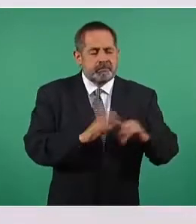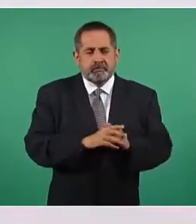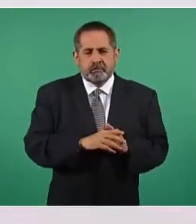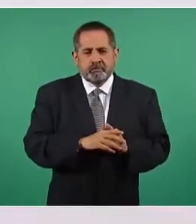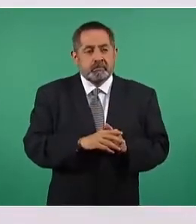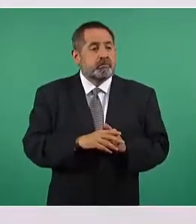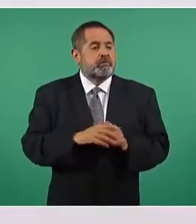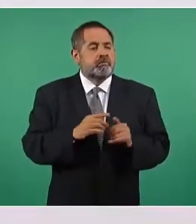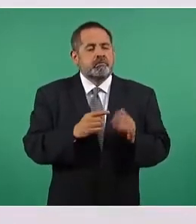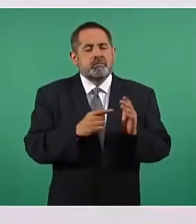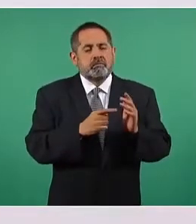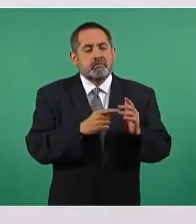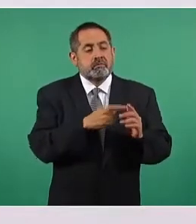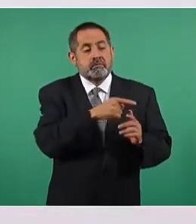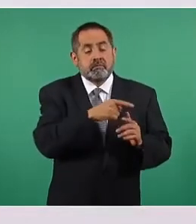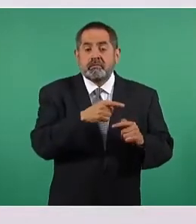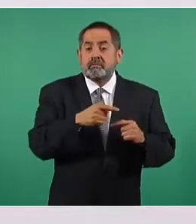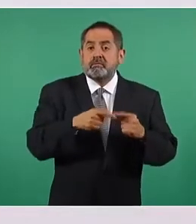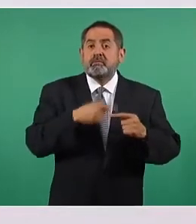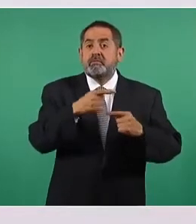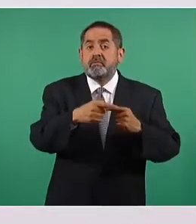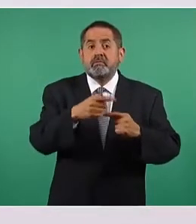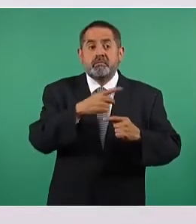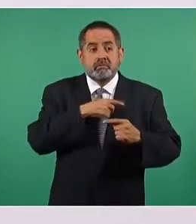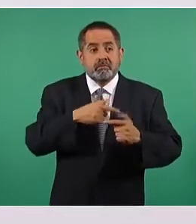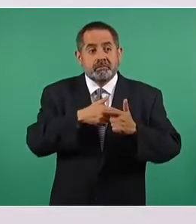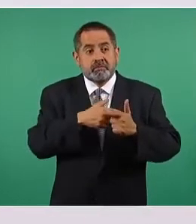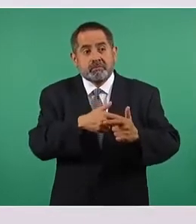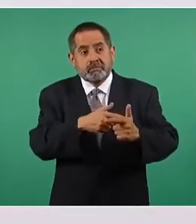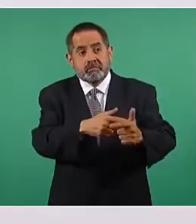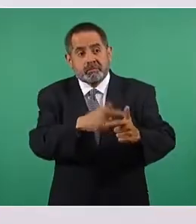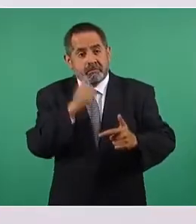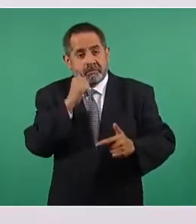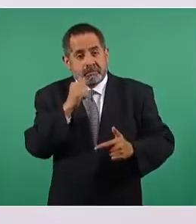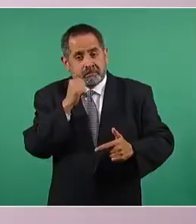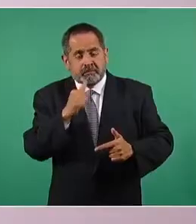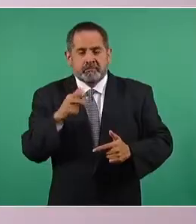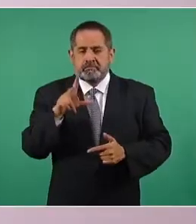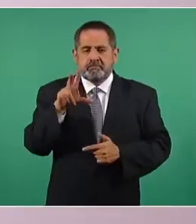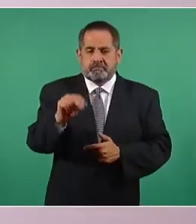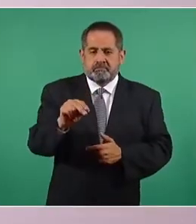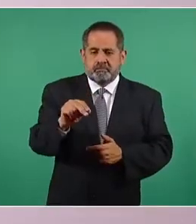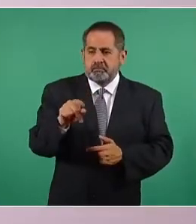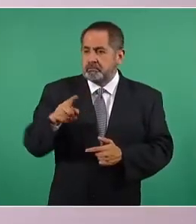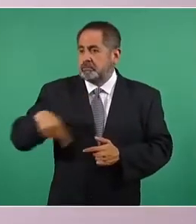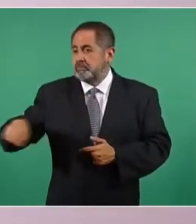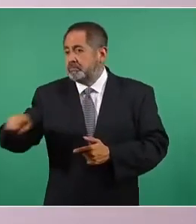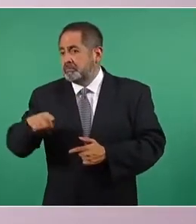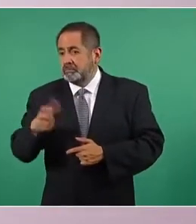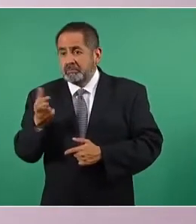que nunca debe servir de esperanza segura al débil.